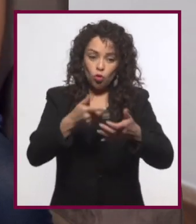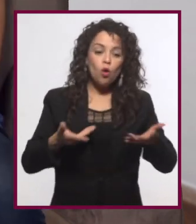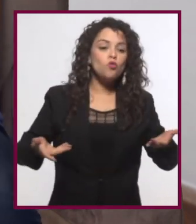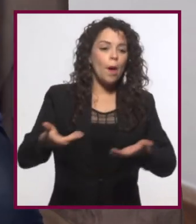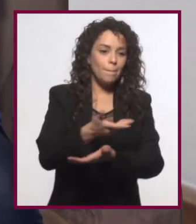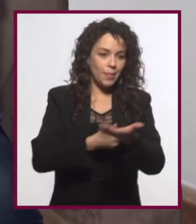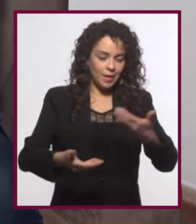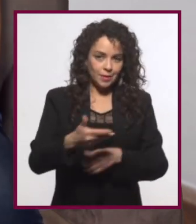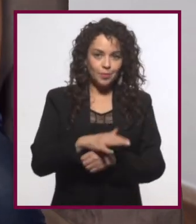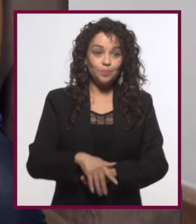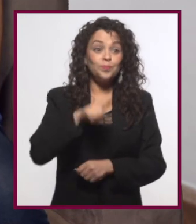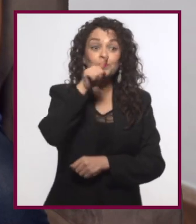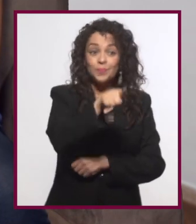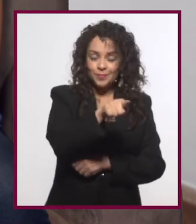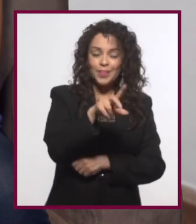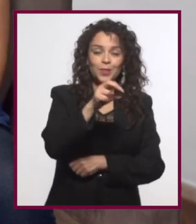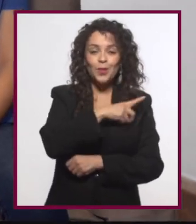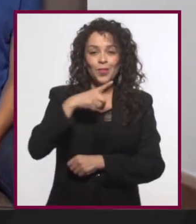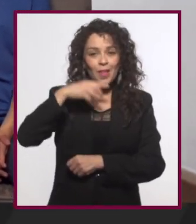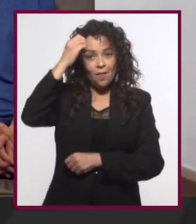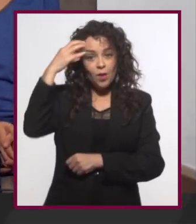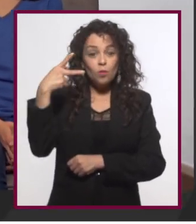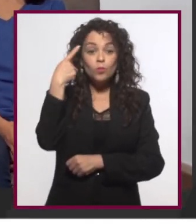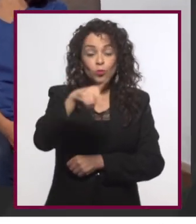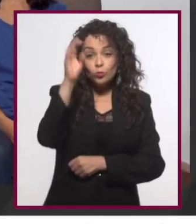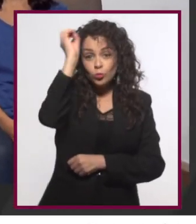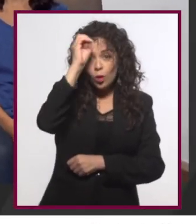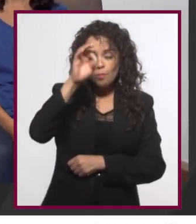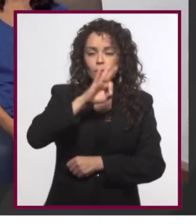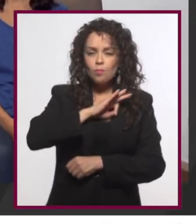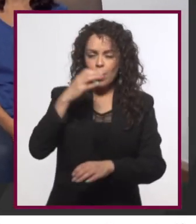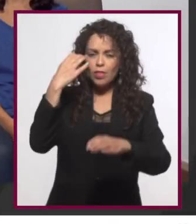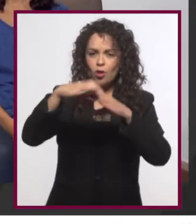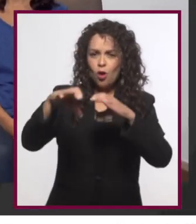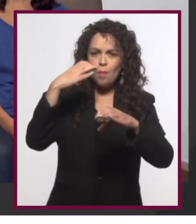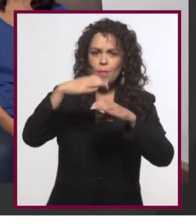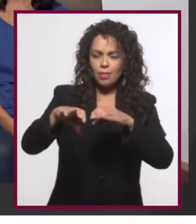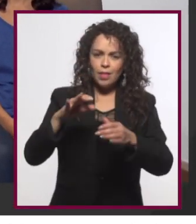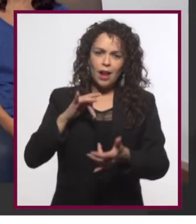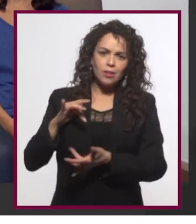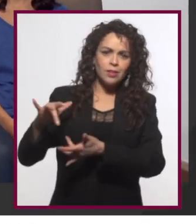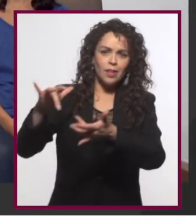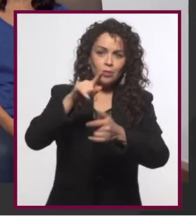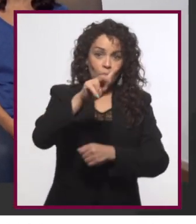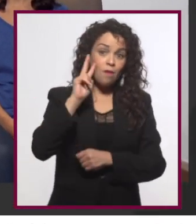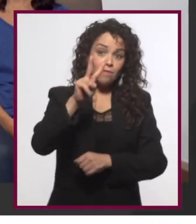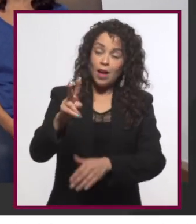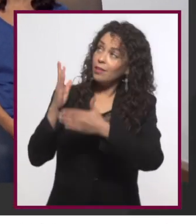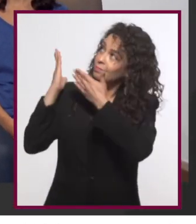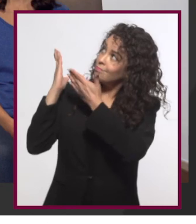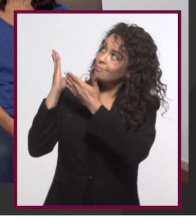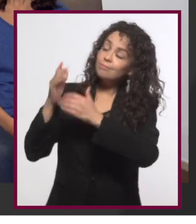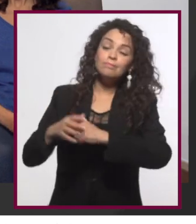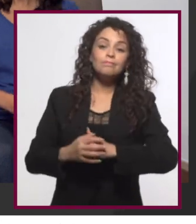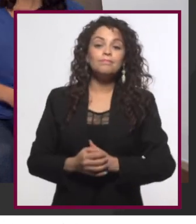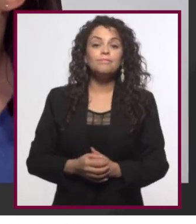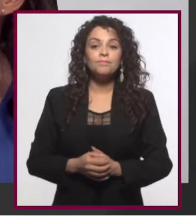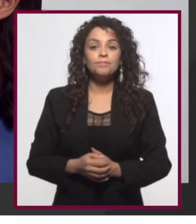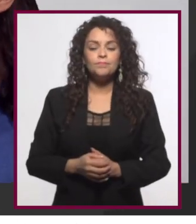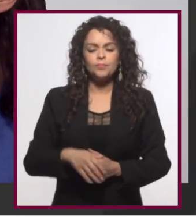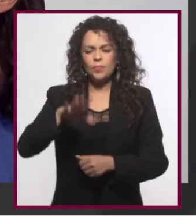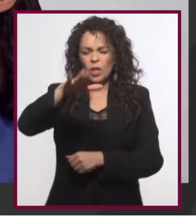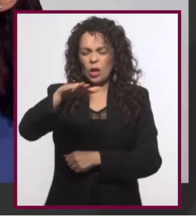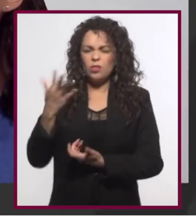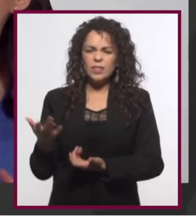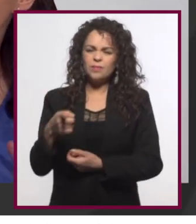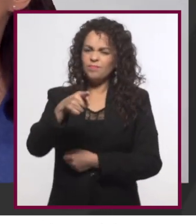Hablando de compartir, no se les olvide que pueden compartirnos sus comentarios en nuestras redes sociales, que aparecen en pantalla. Oye,